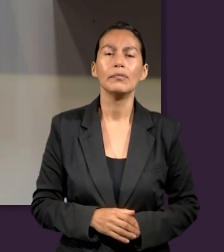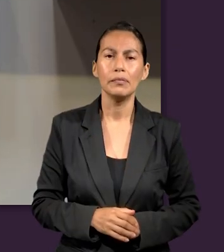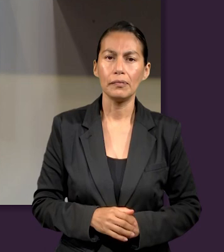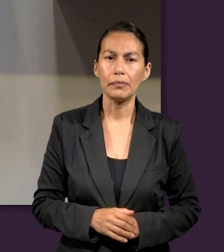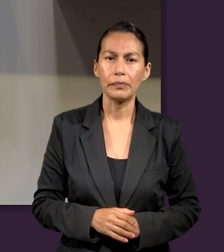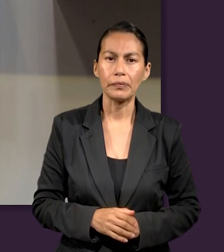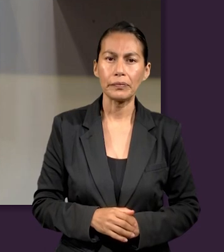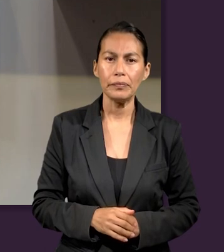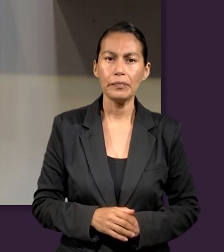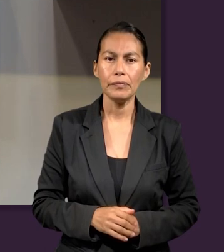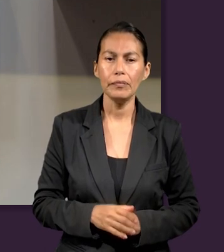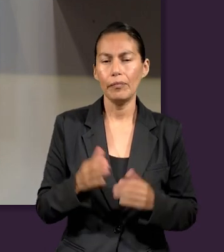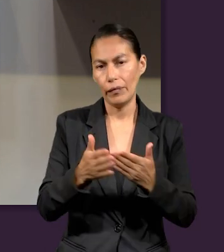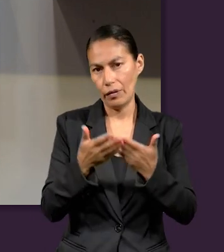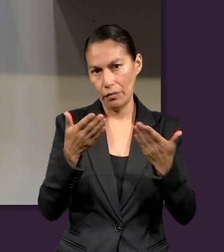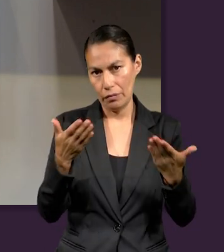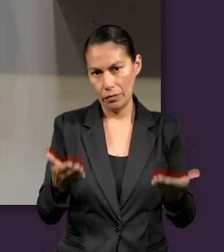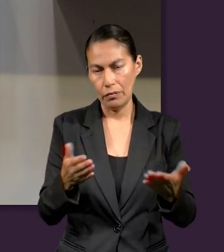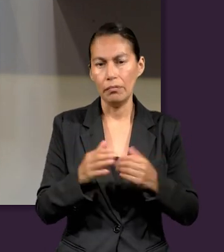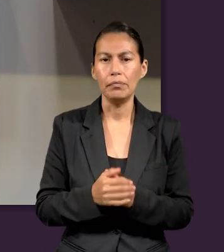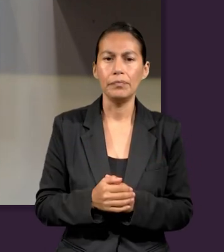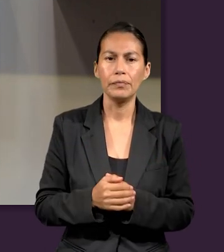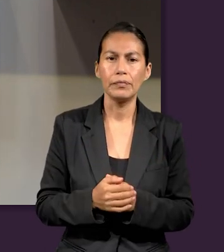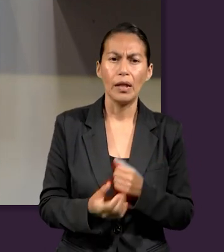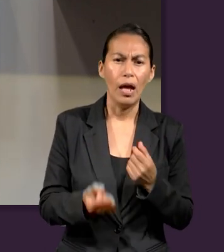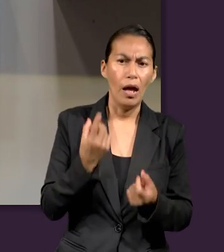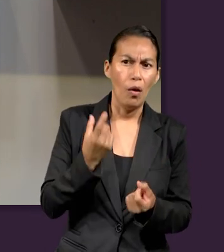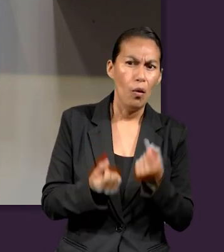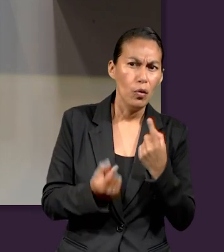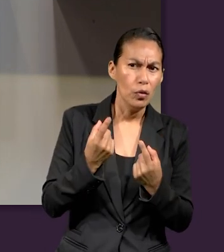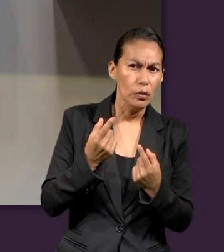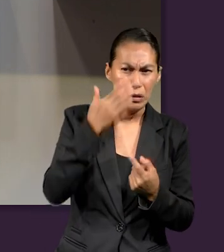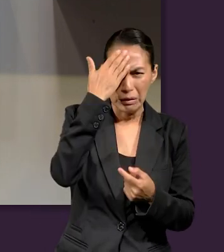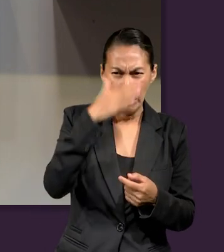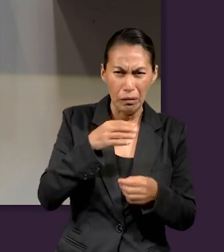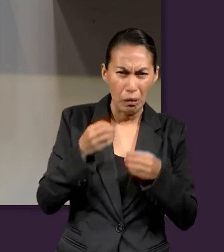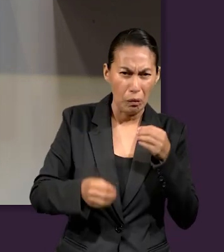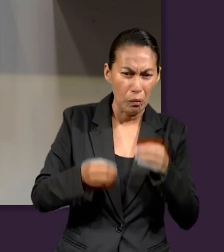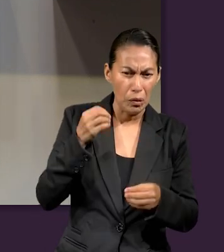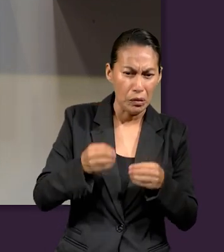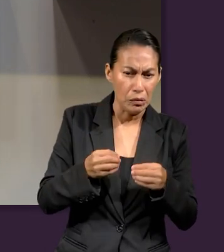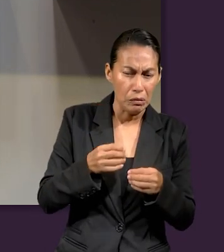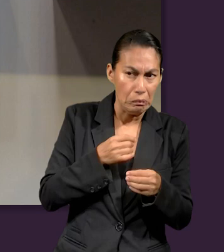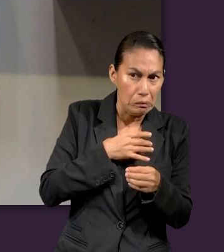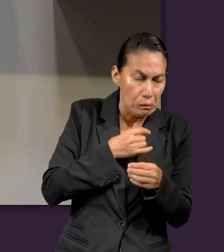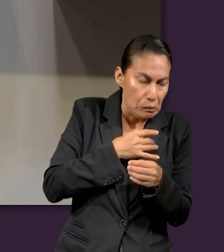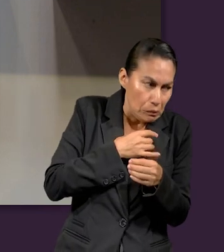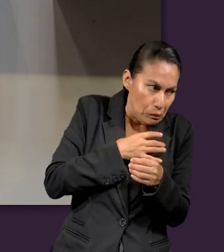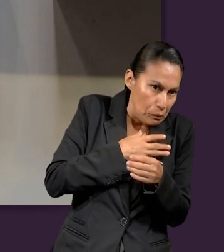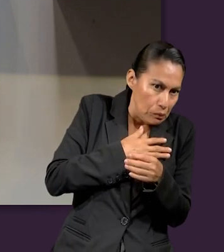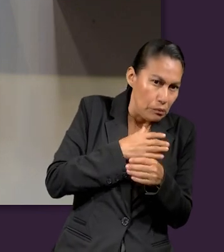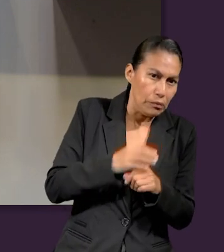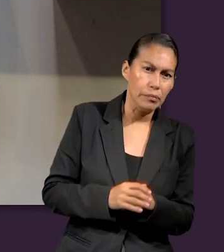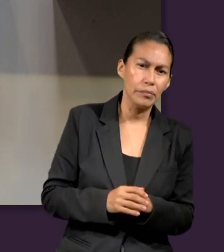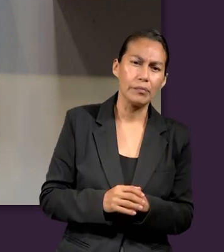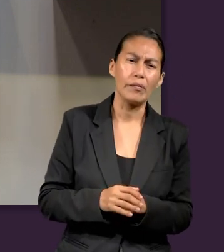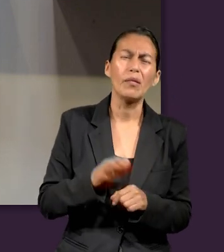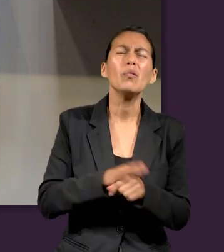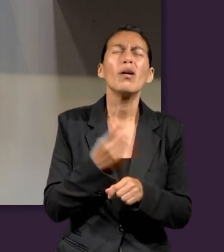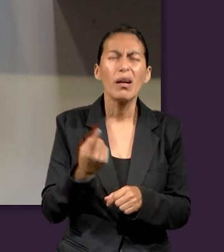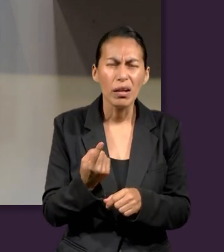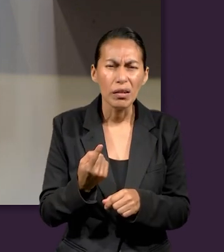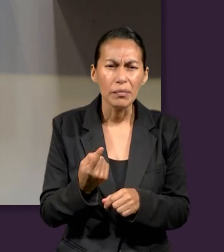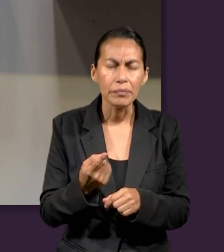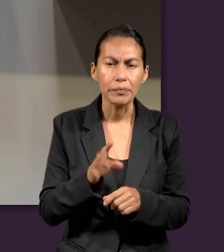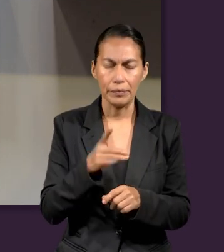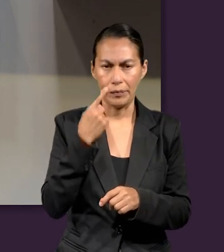justamente en ese momento. Ahora, ¿por qué a algunos les da miedo el juicio? Porque hay una escena que describe el libro de Daniel, ¿se